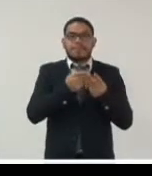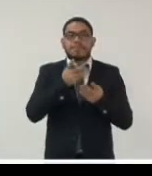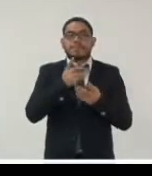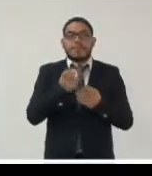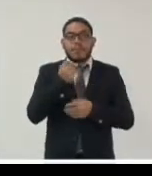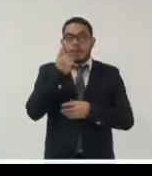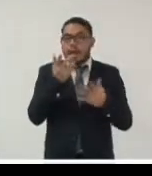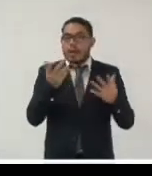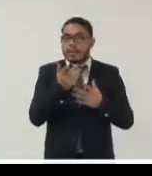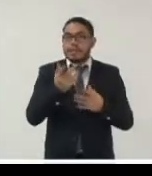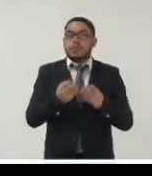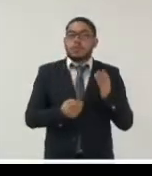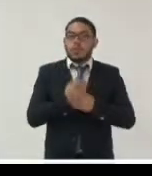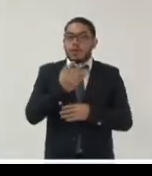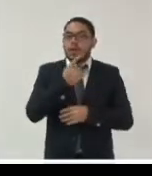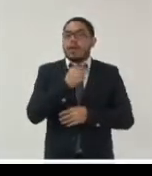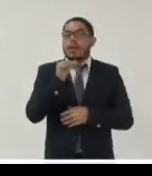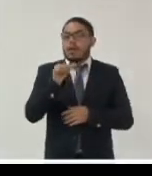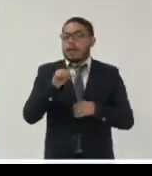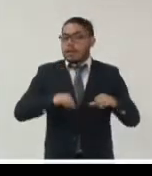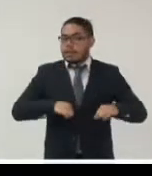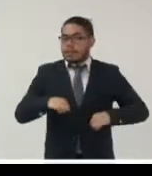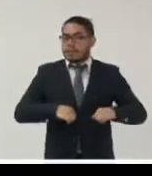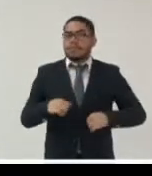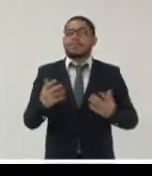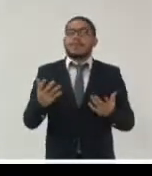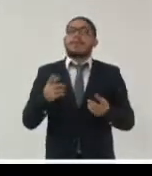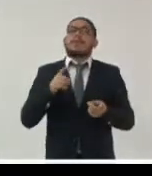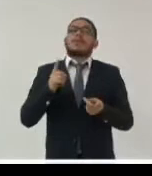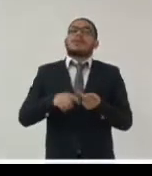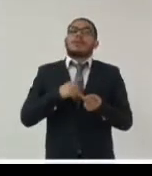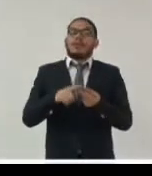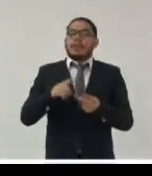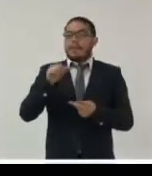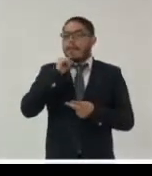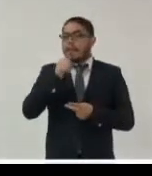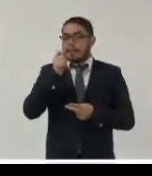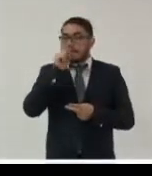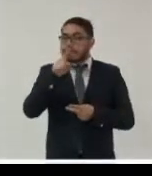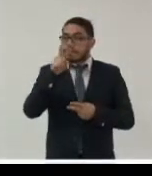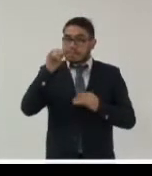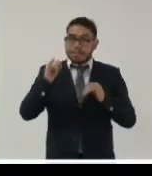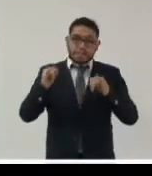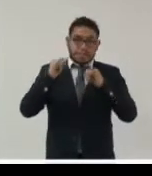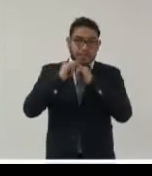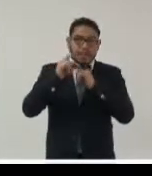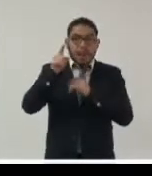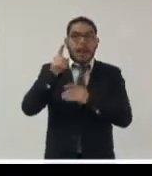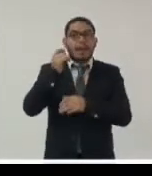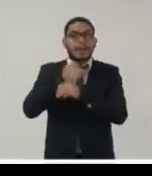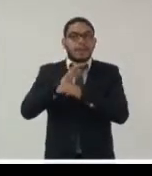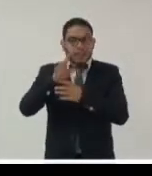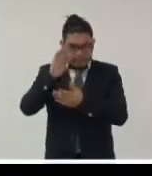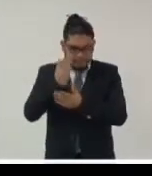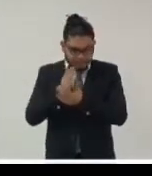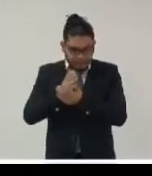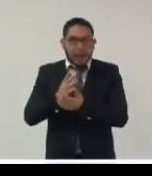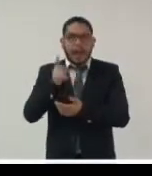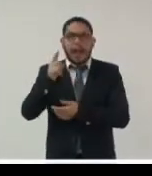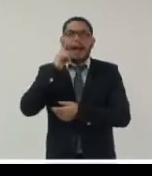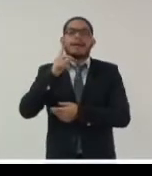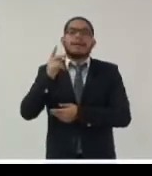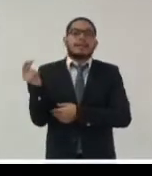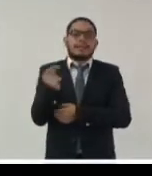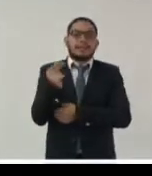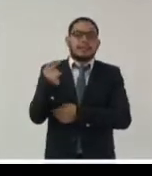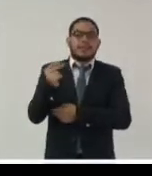creados por actividad fuente de prueba de la institución pero necesito reuso de estos datos para